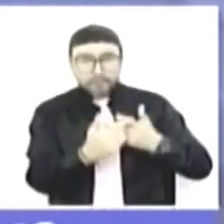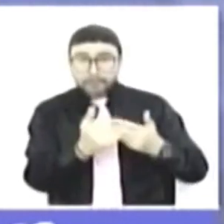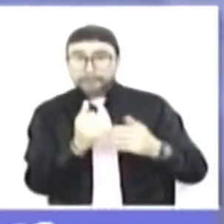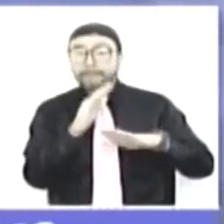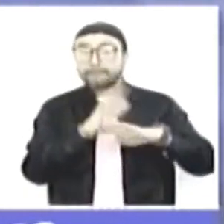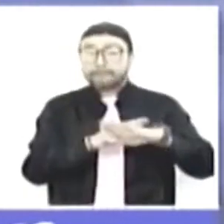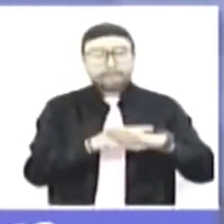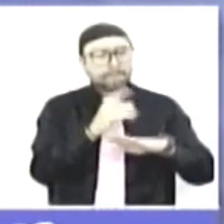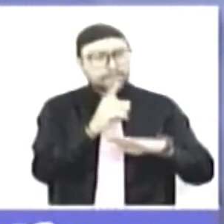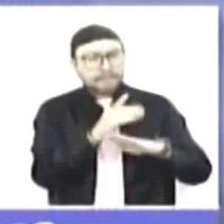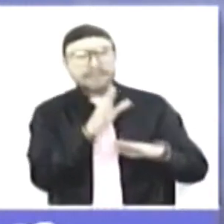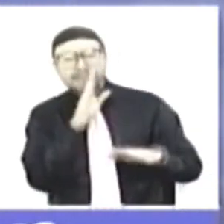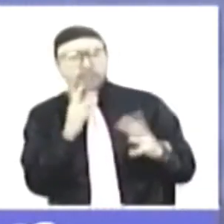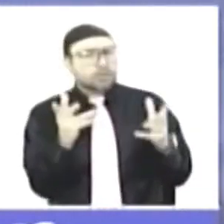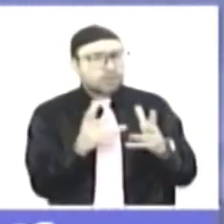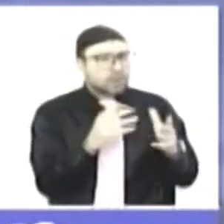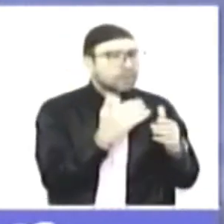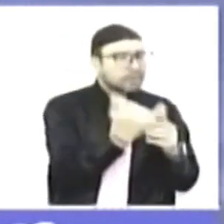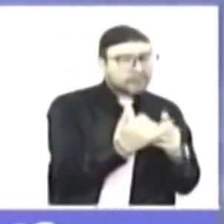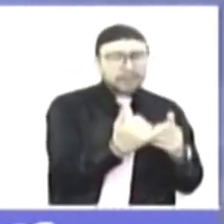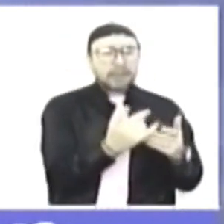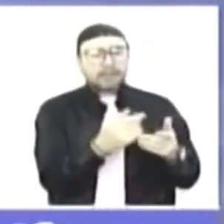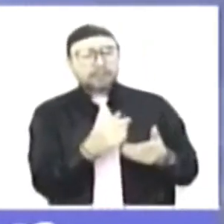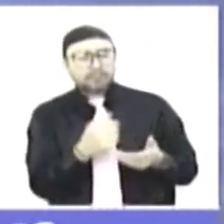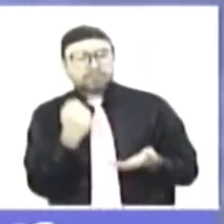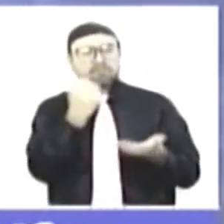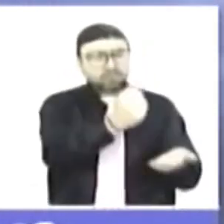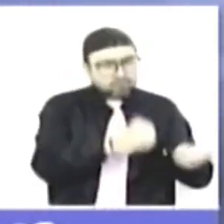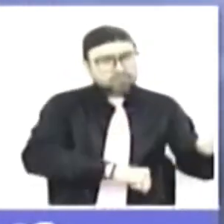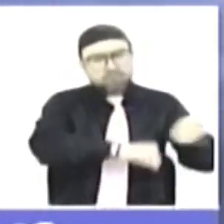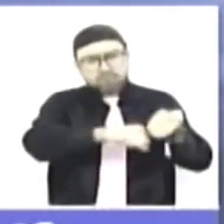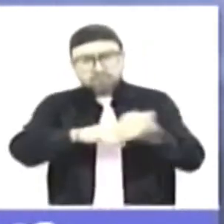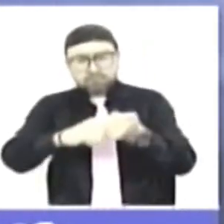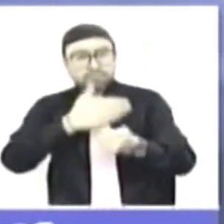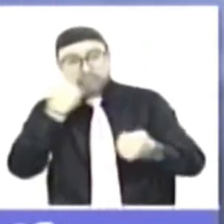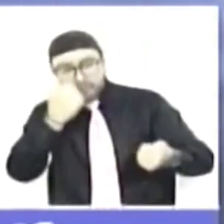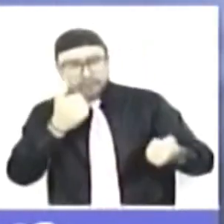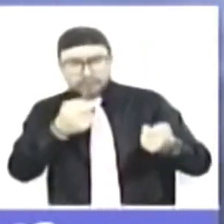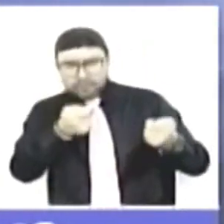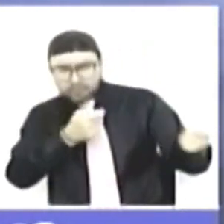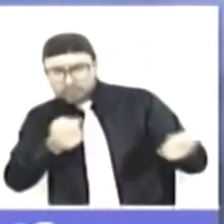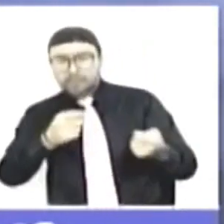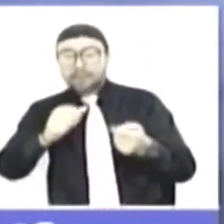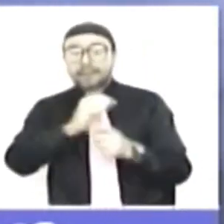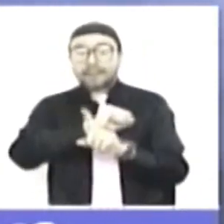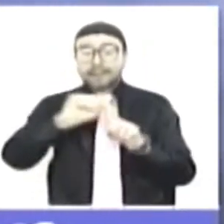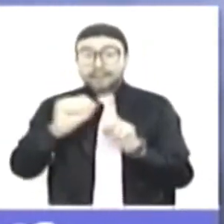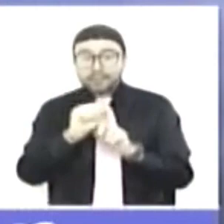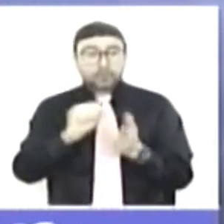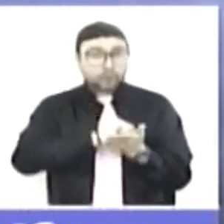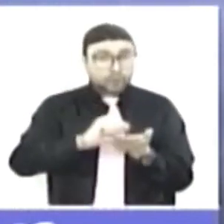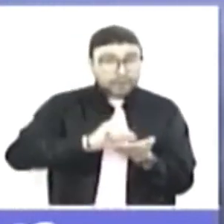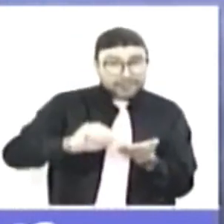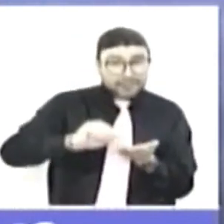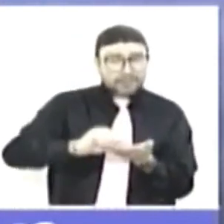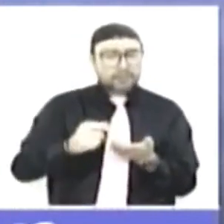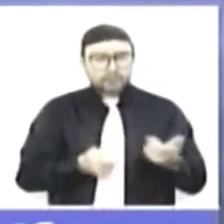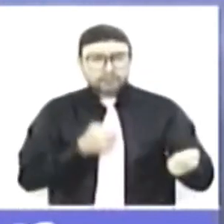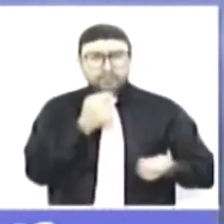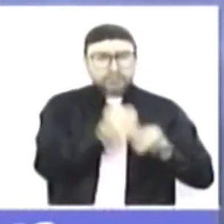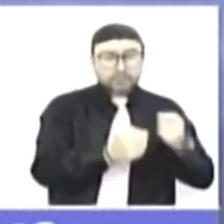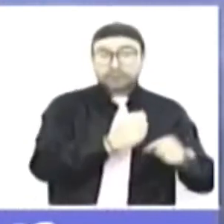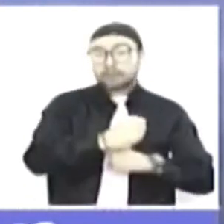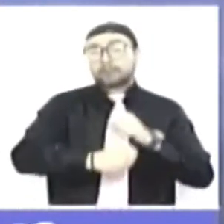focalizar mucho mejor el gasto social y tener un mayor impacto del gasto social en pobreza, que va a ser crítico este año